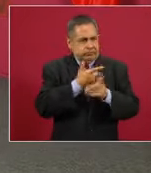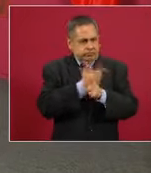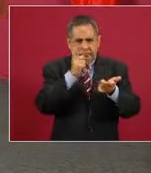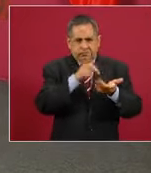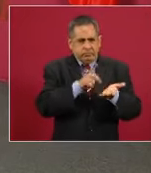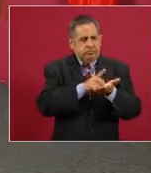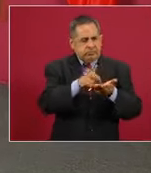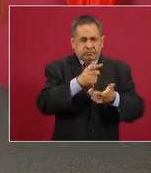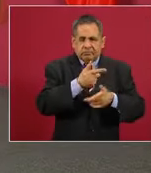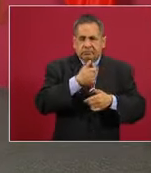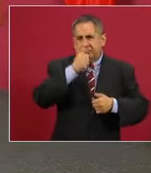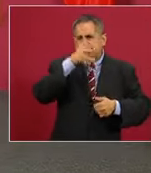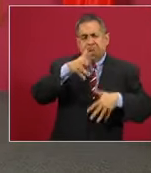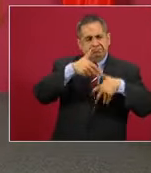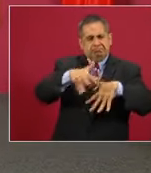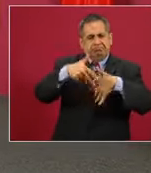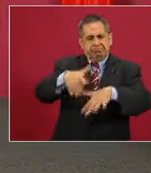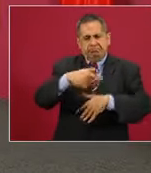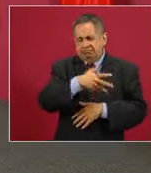manifestación.